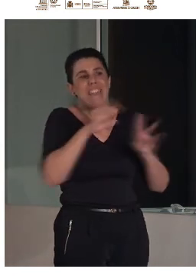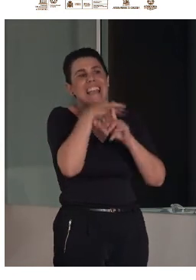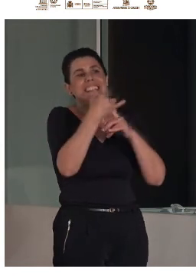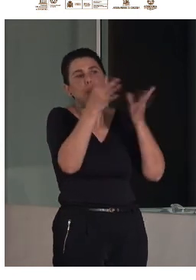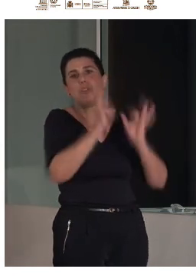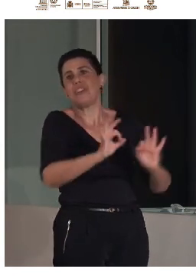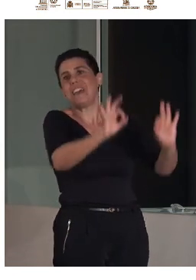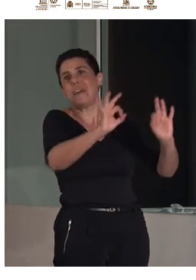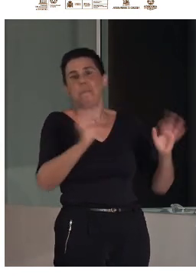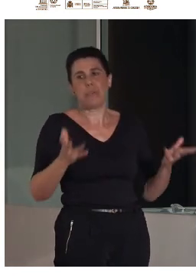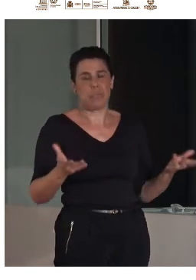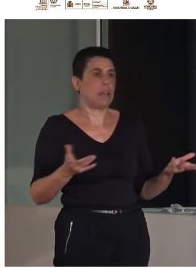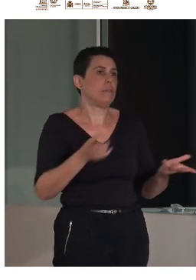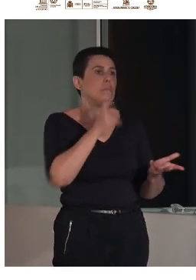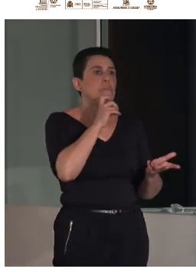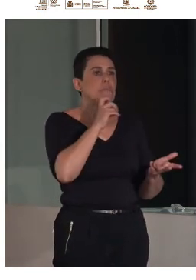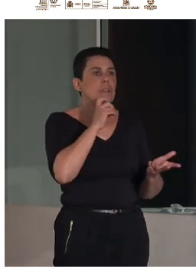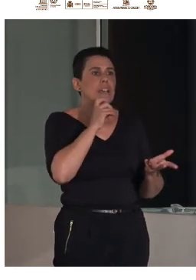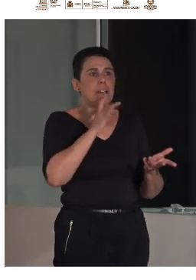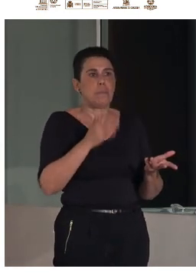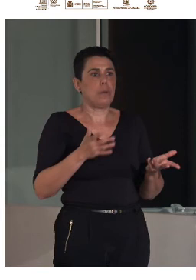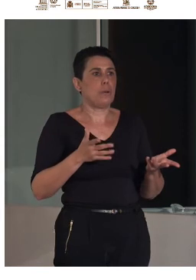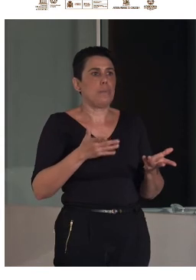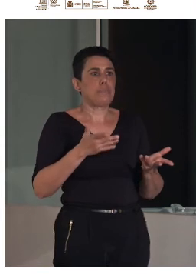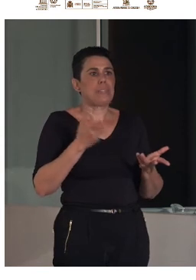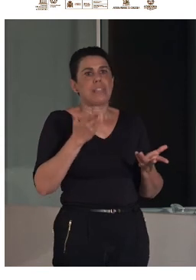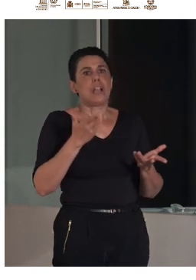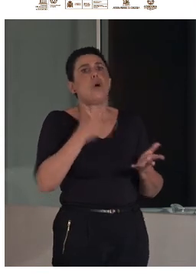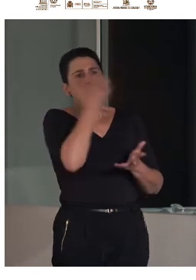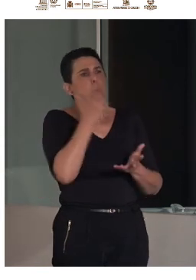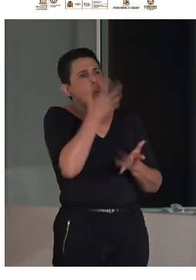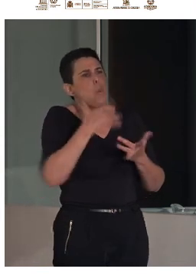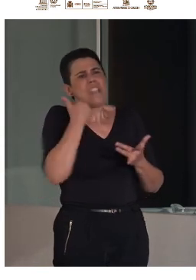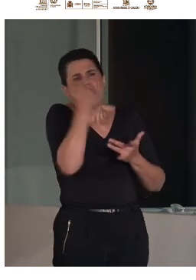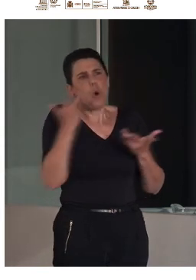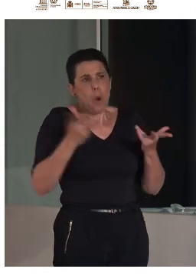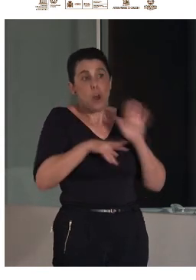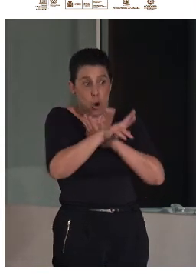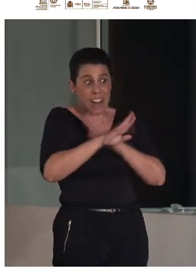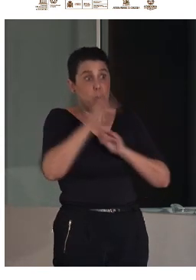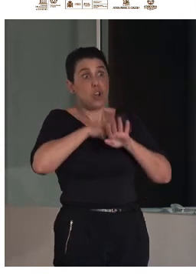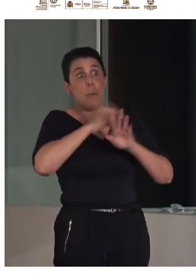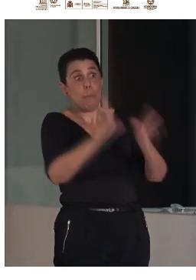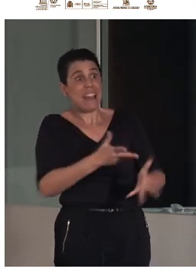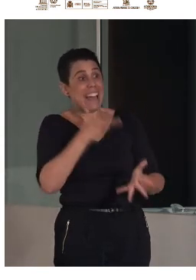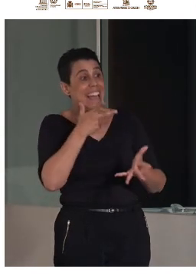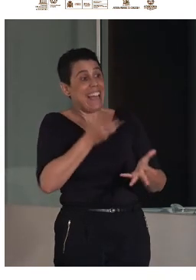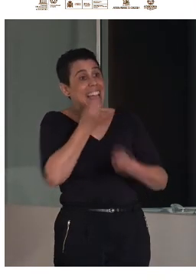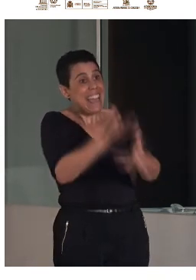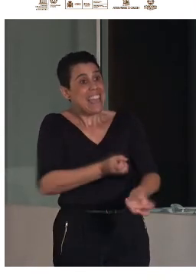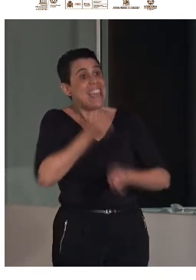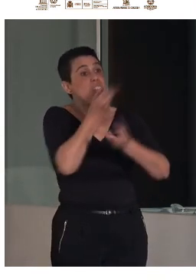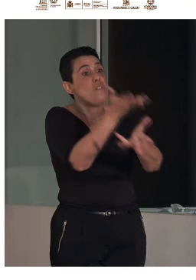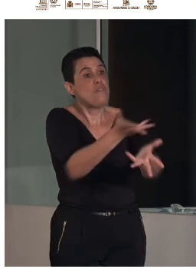luego contar cosas más grandes pues también a la hora de transmitir información es un recurso muy habitual es decir yo no estoy